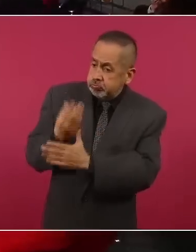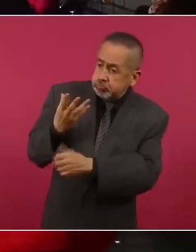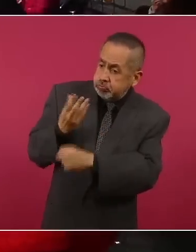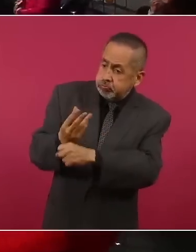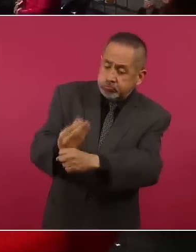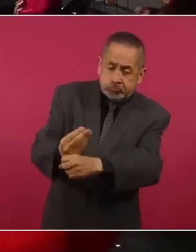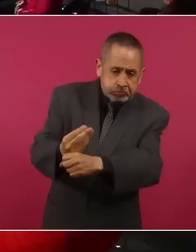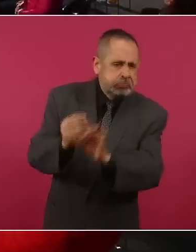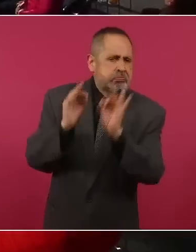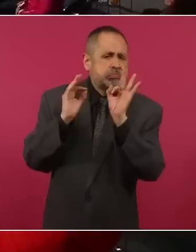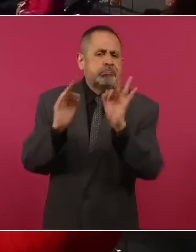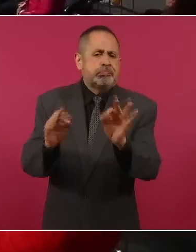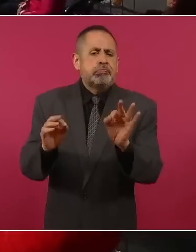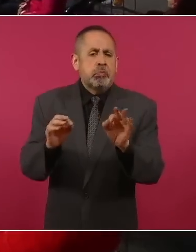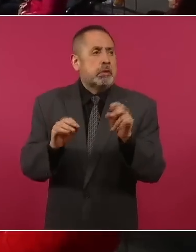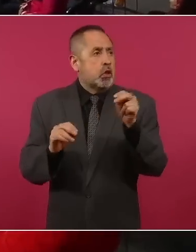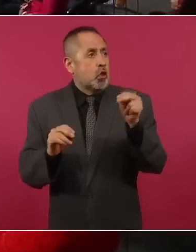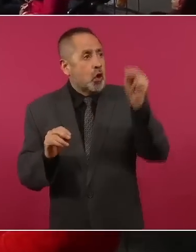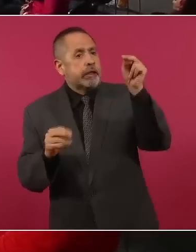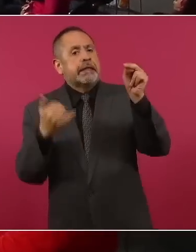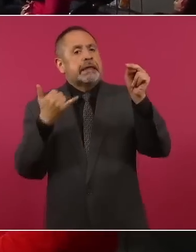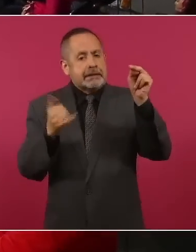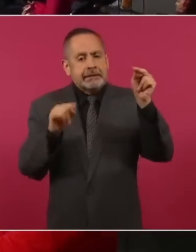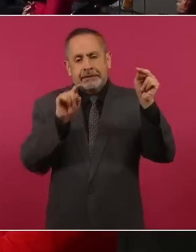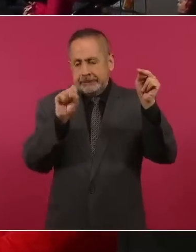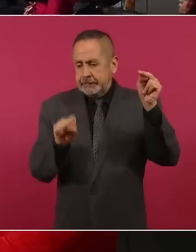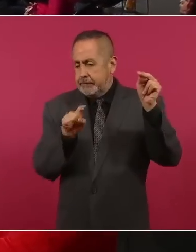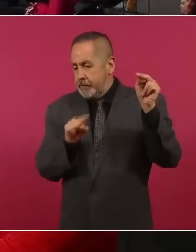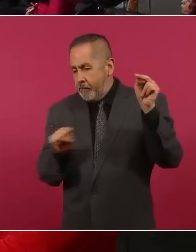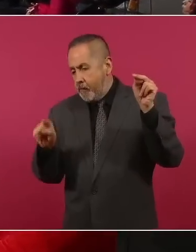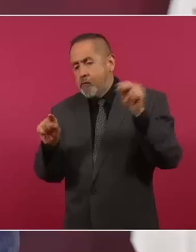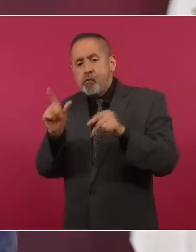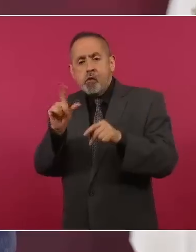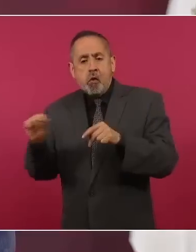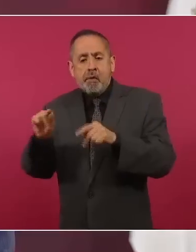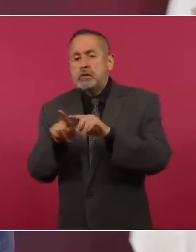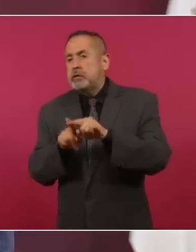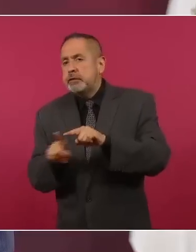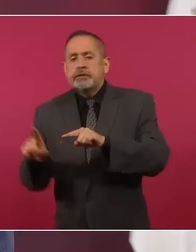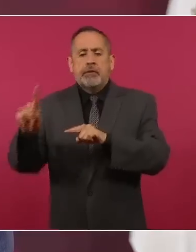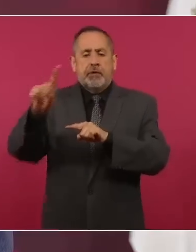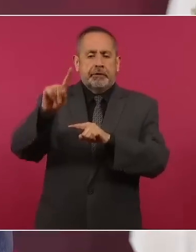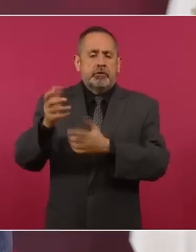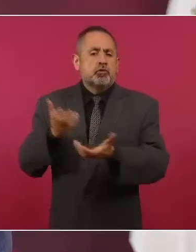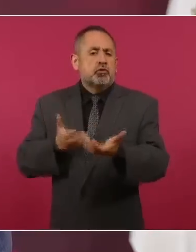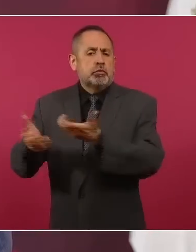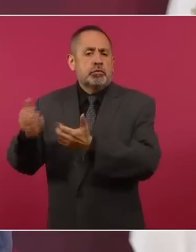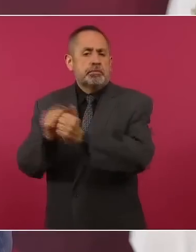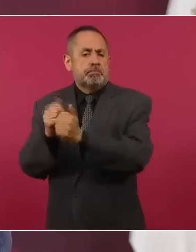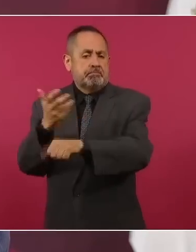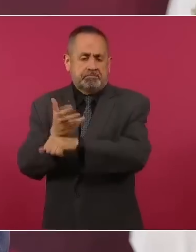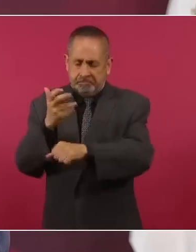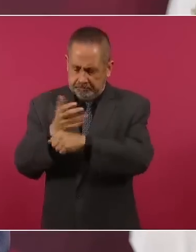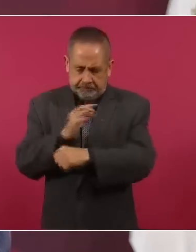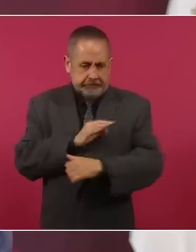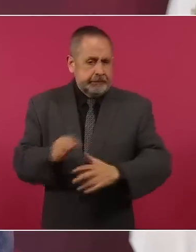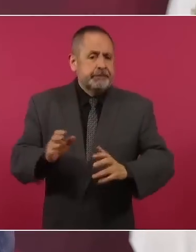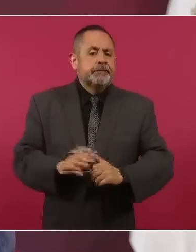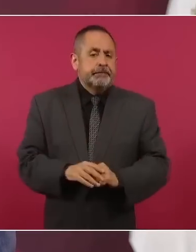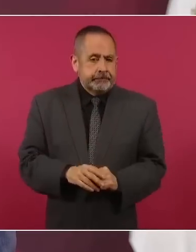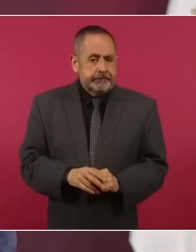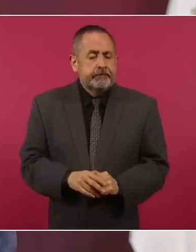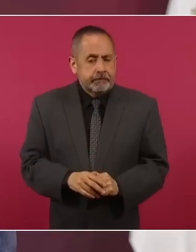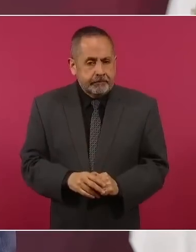tener más comercio con Estados Unidos. Ya hay